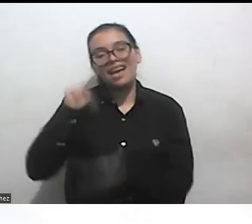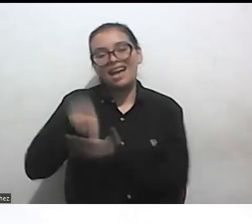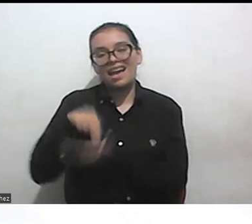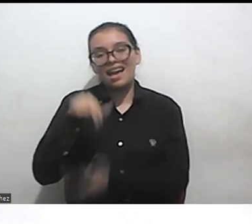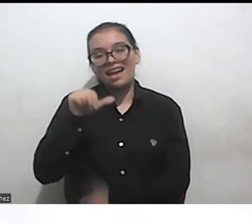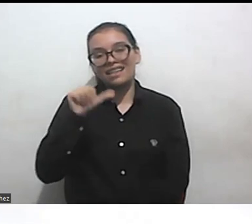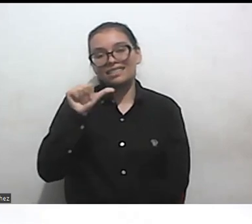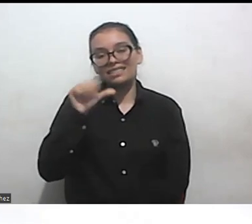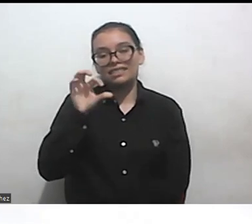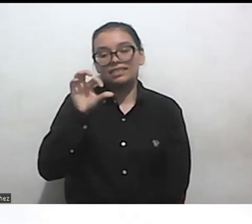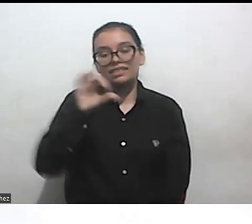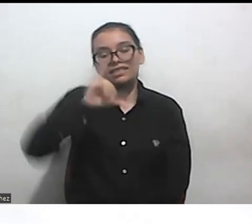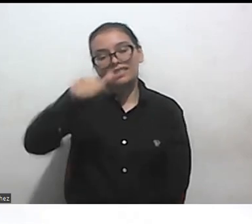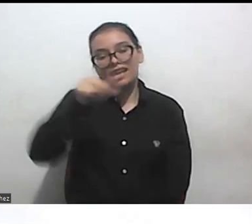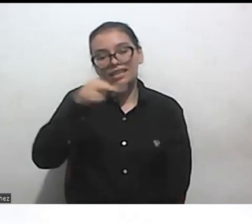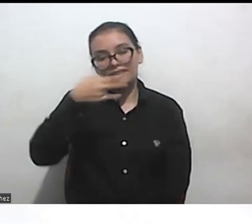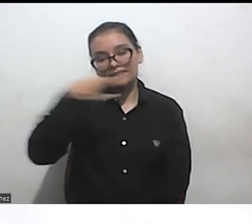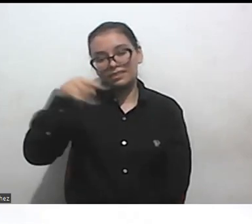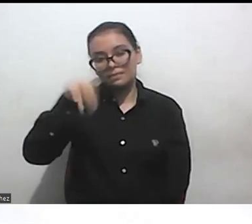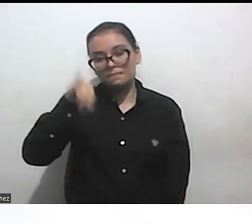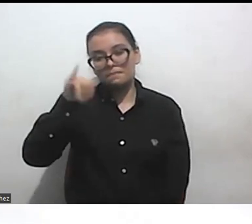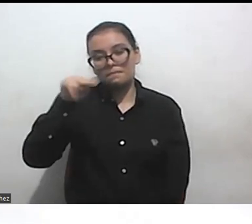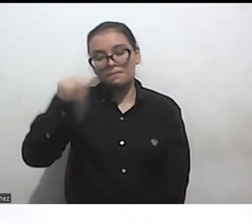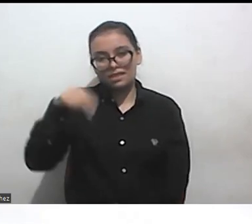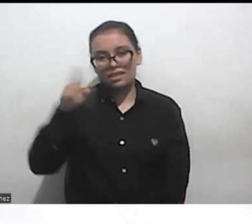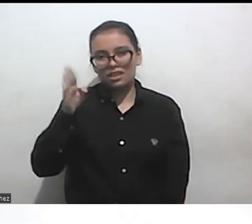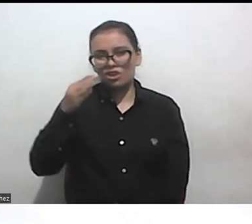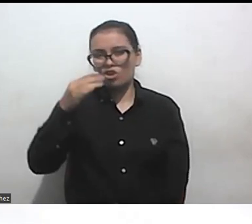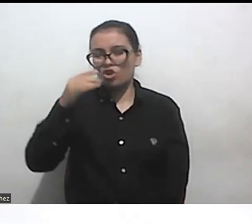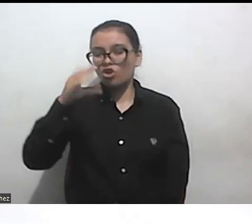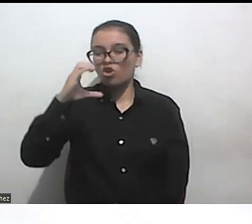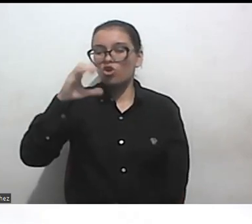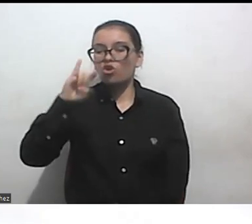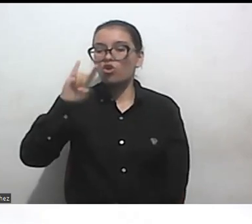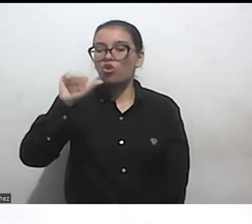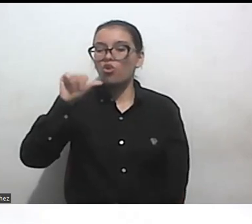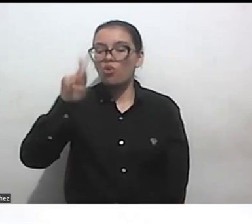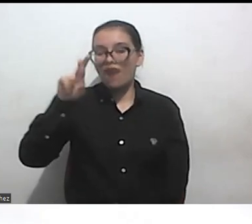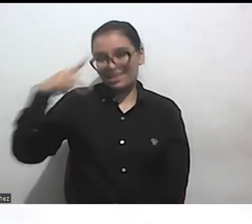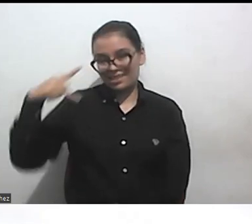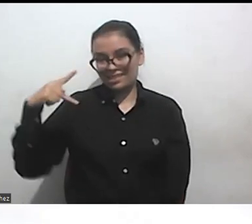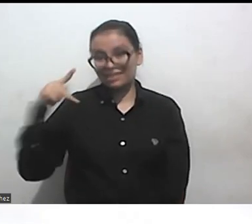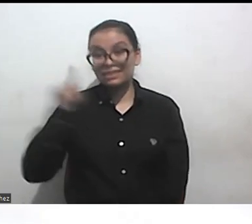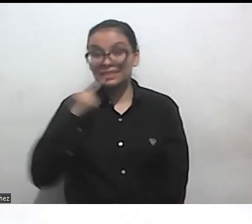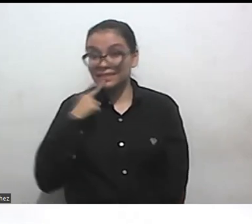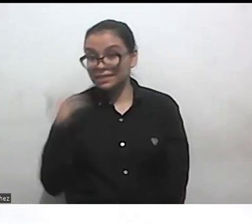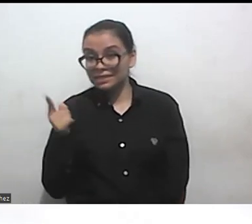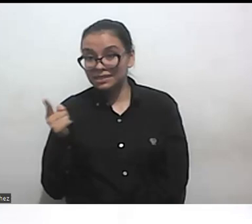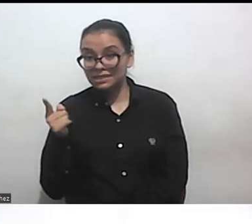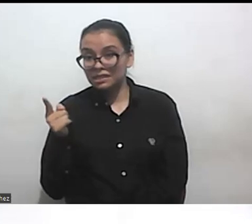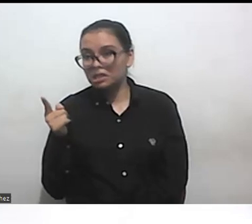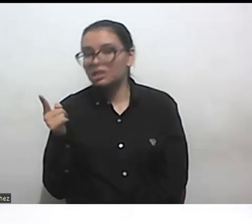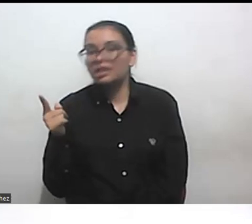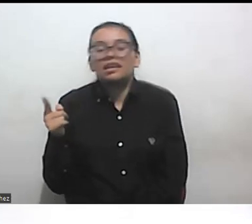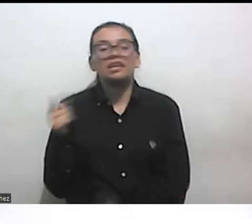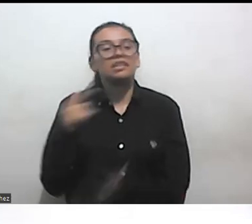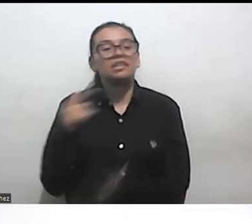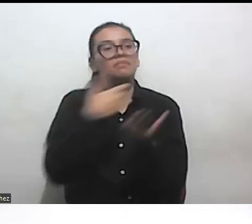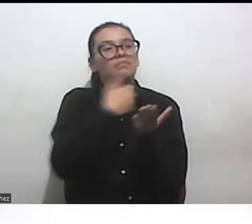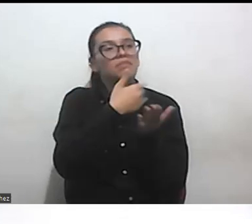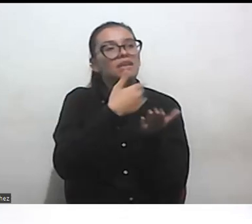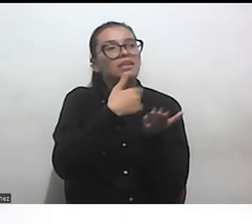en esta idea de evitar multiplicar diferencias